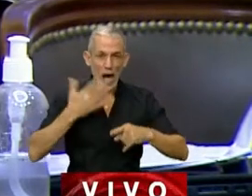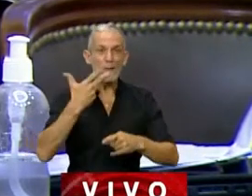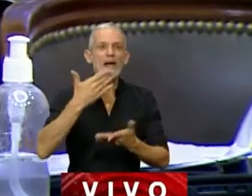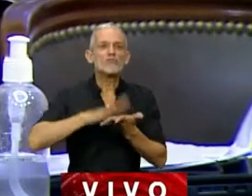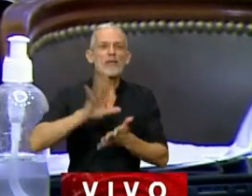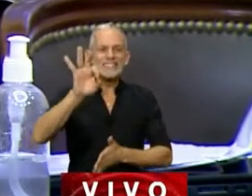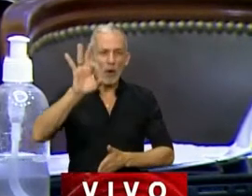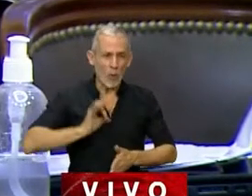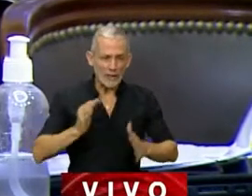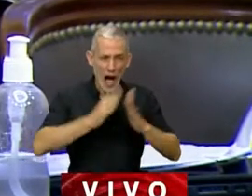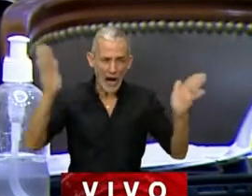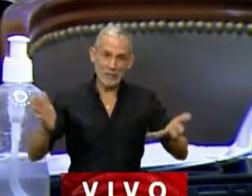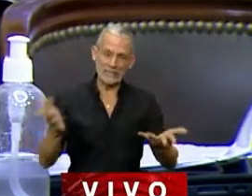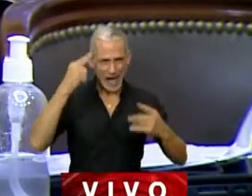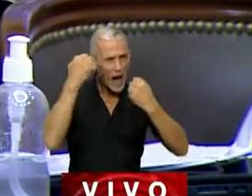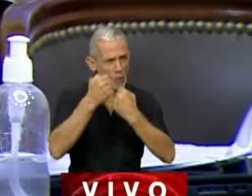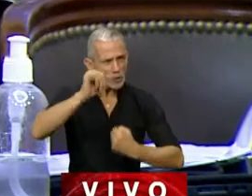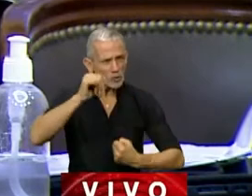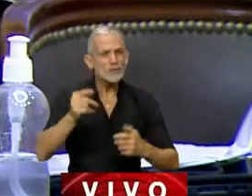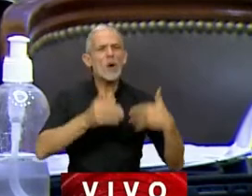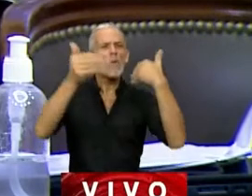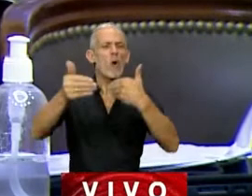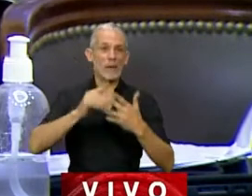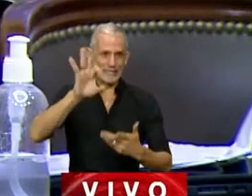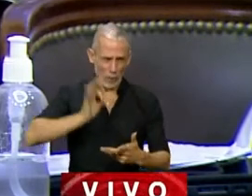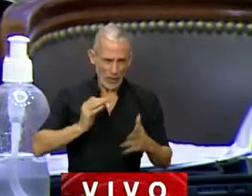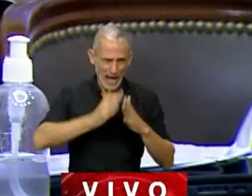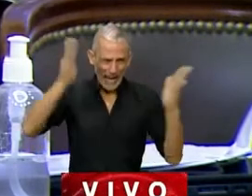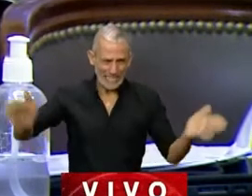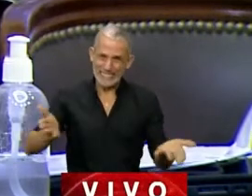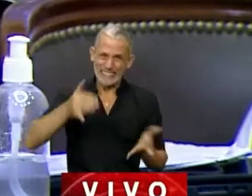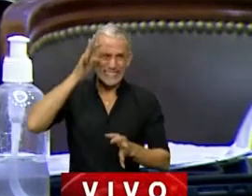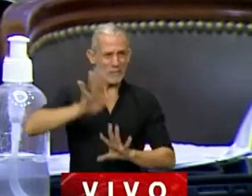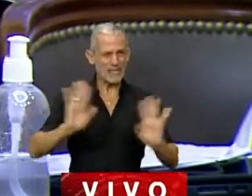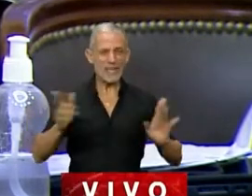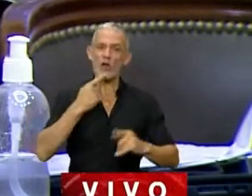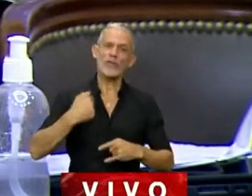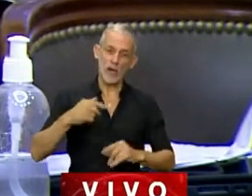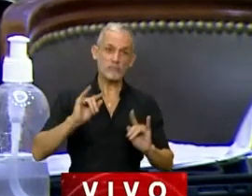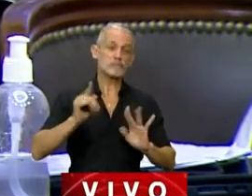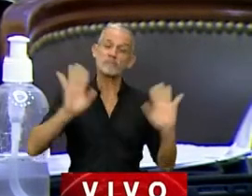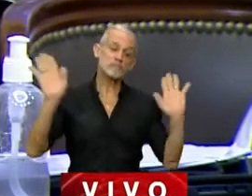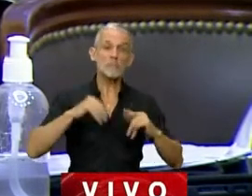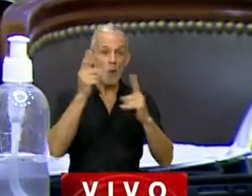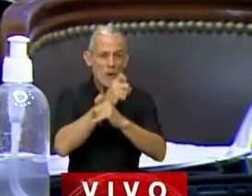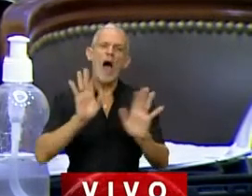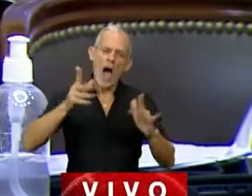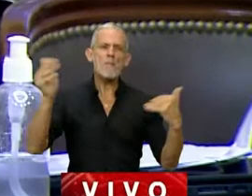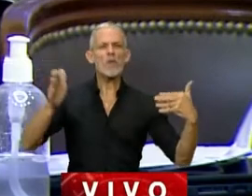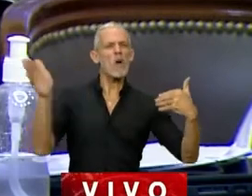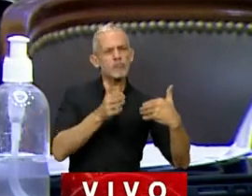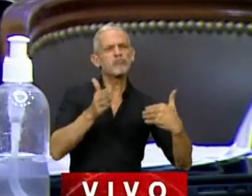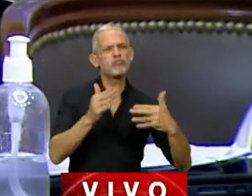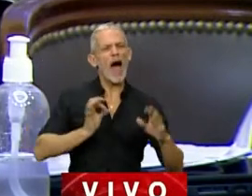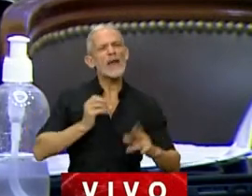hablar de 50 años, que estábamos de acuerdo en la prórroga, pero que no podíamos ir a 50 años. Y nos dijeron que si ese era el problema, podíamos